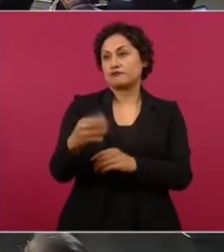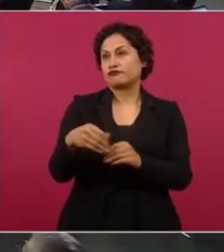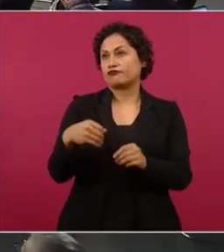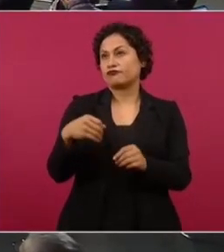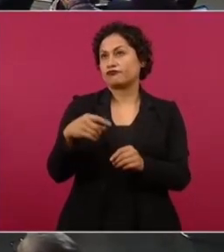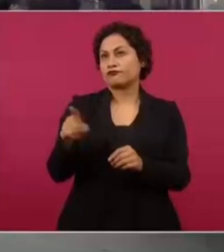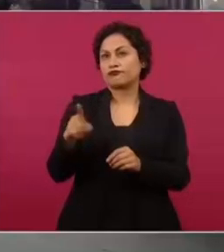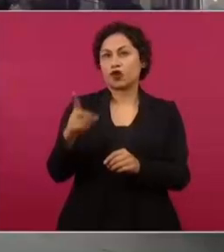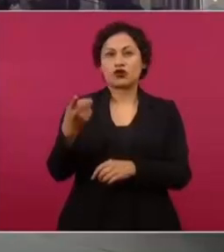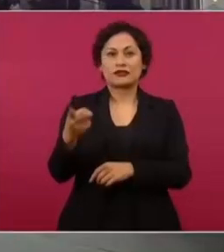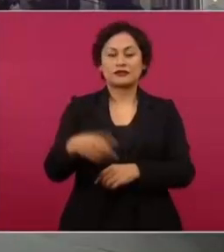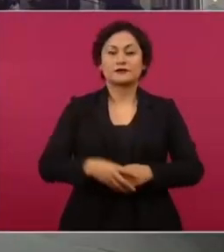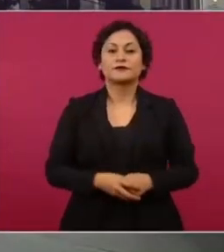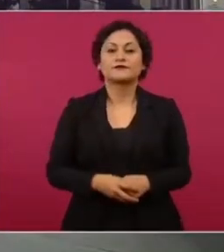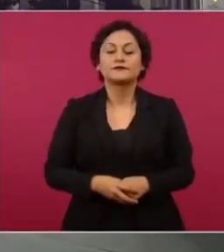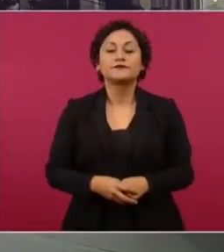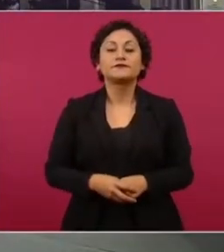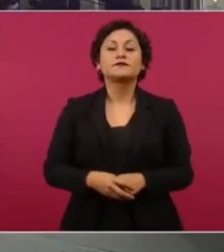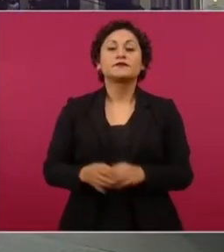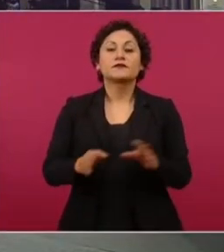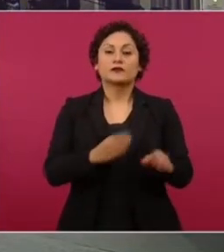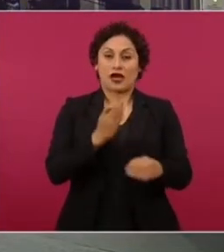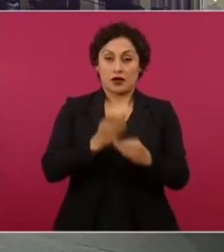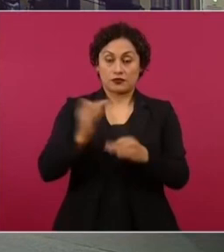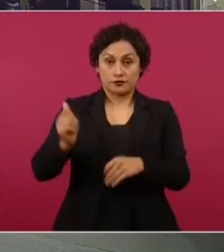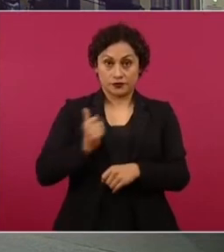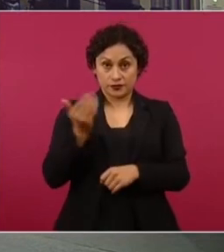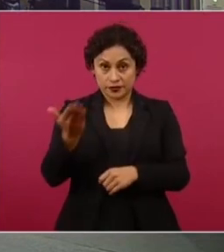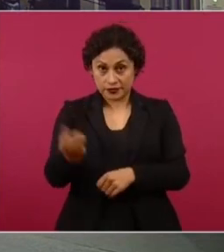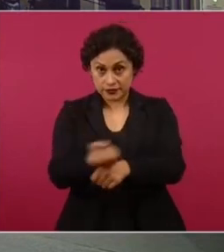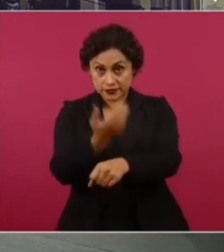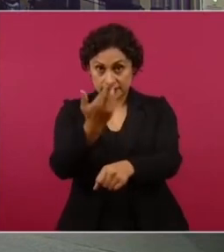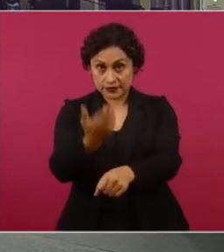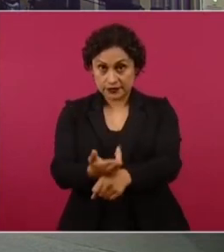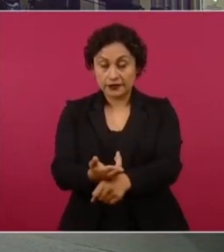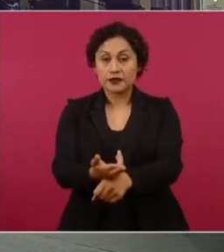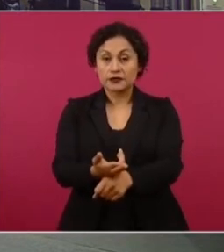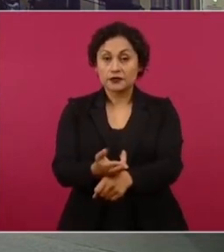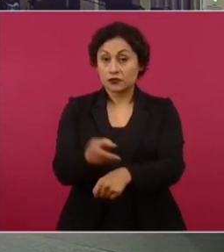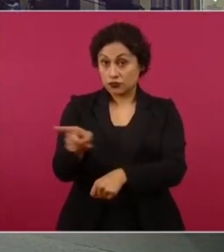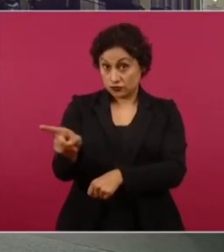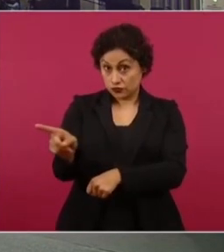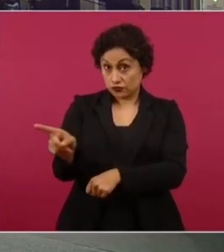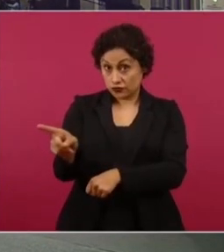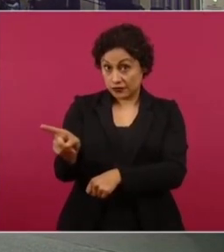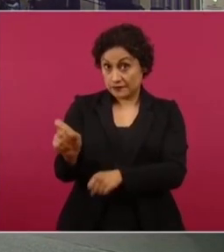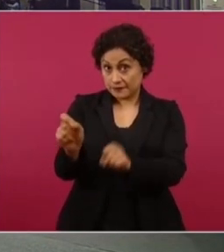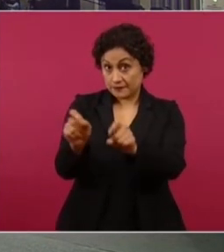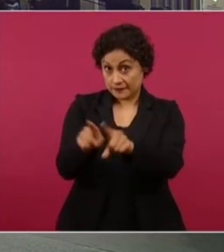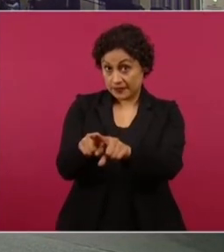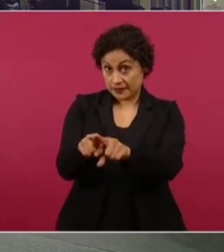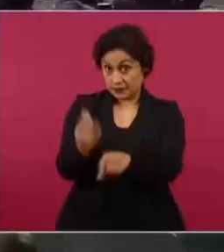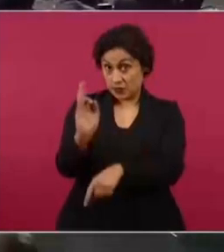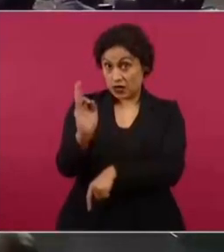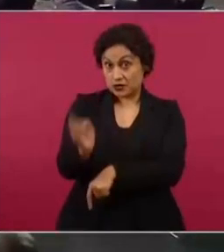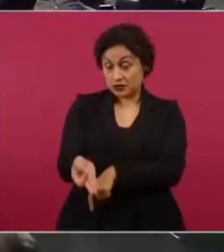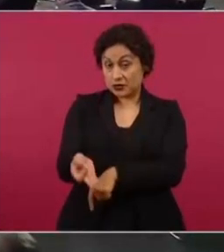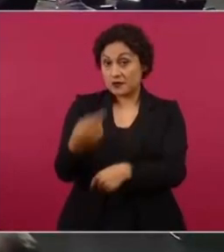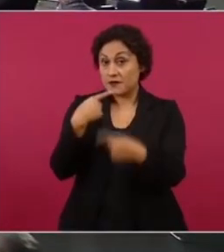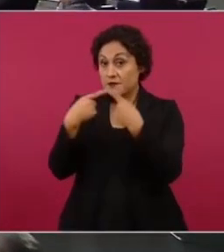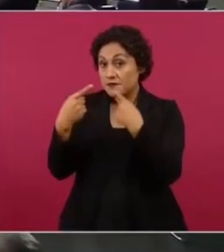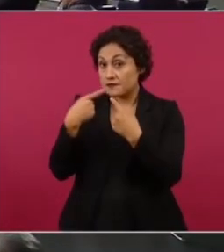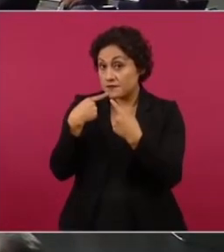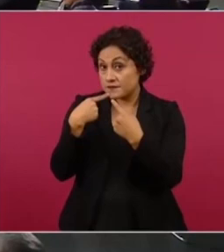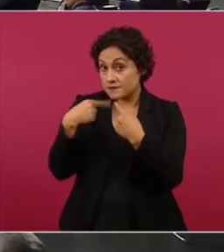y aprovechando la presencia del secretario de gobernación se sumaría a esta intención o a esta propuesta de debatir con Claudia